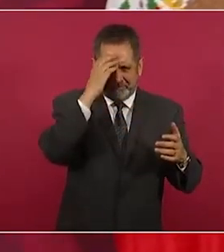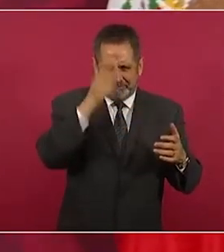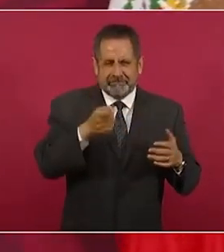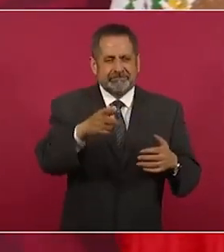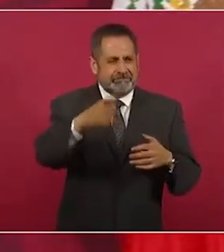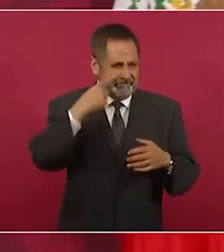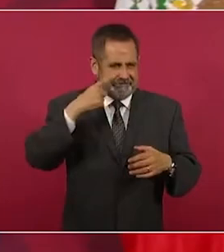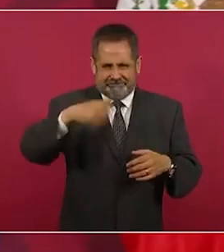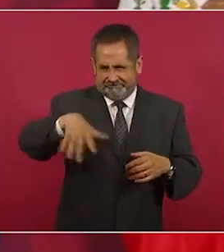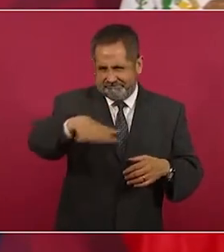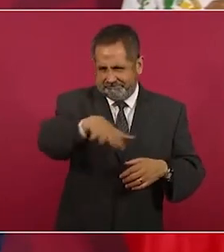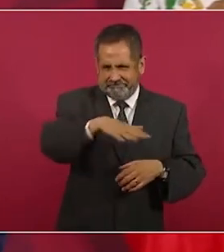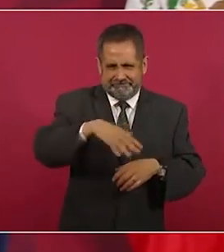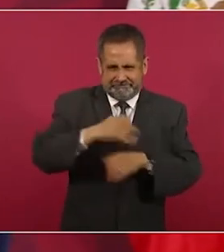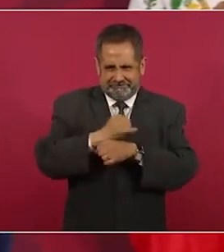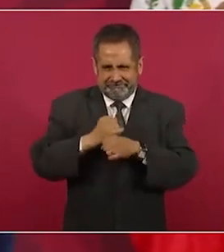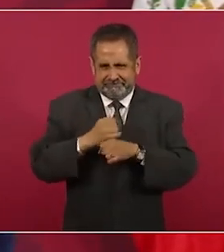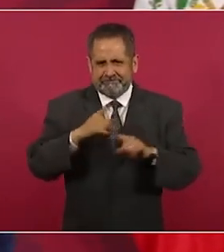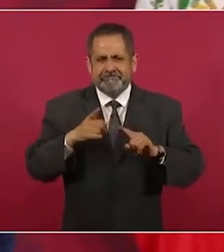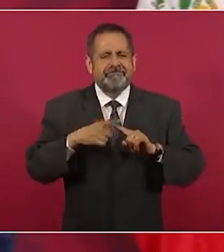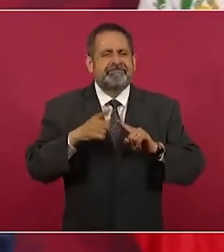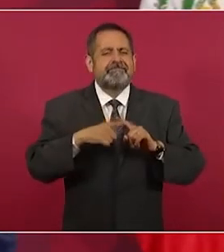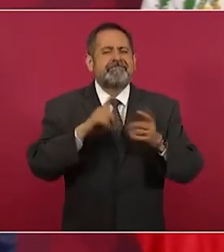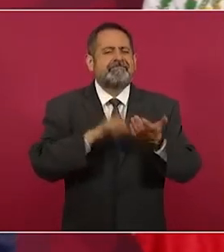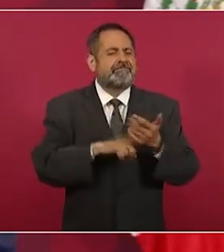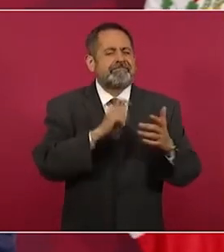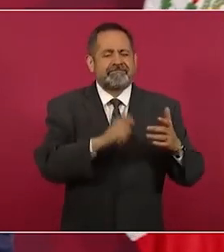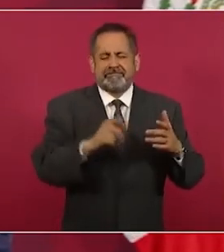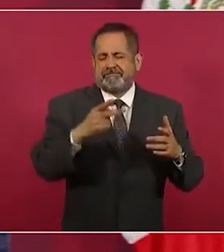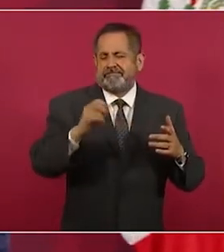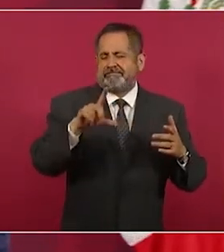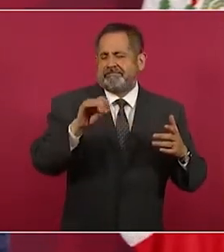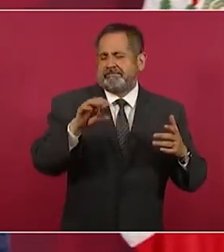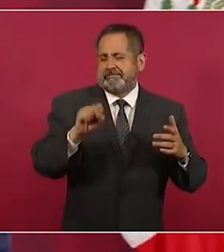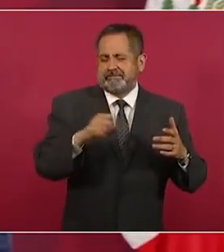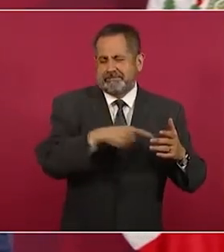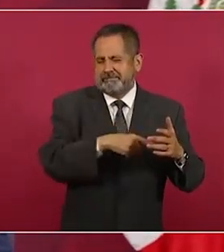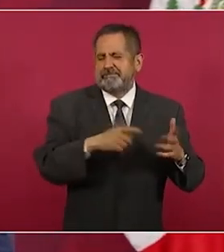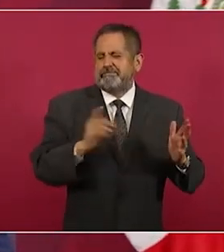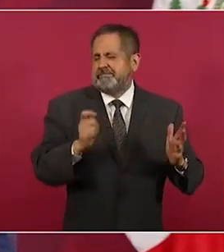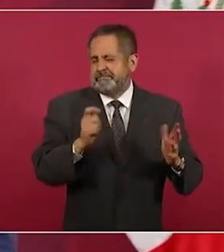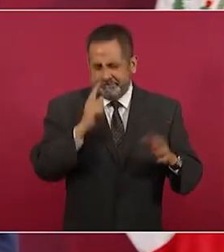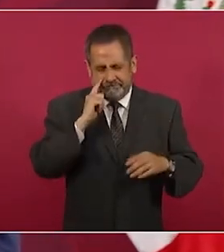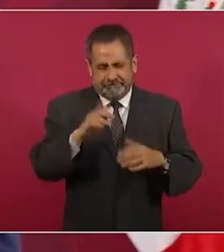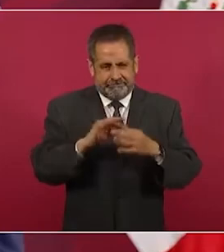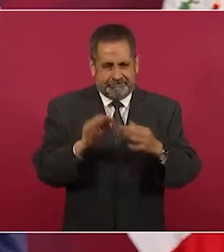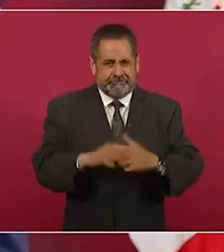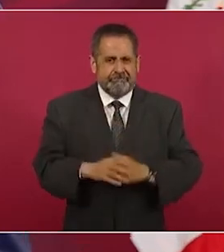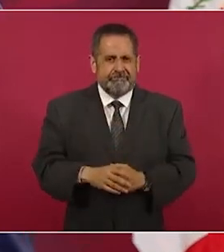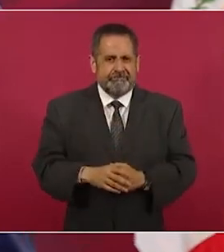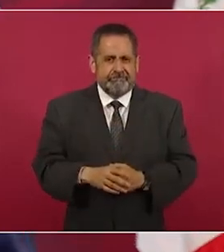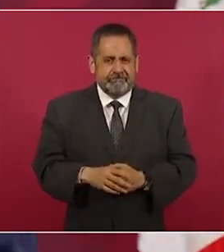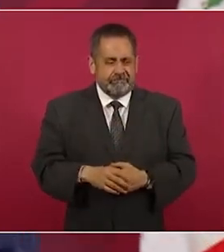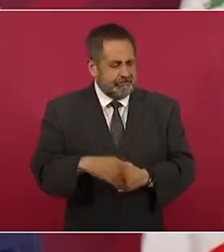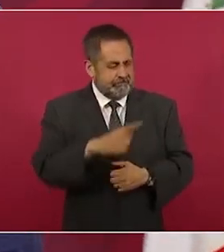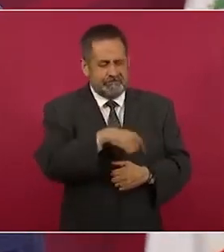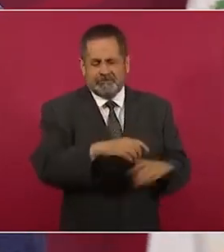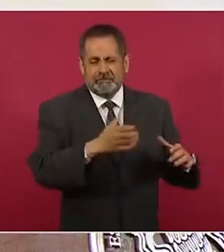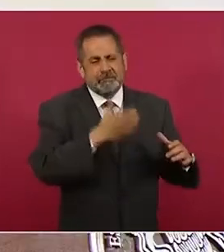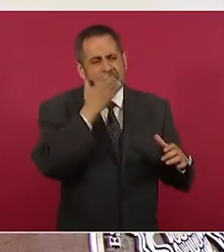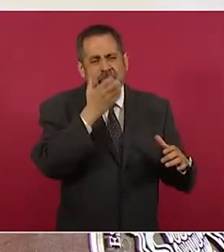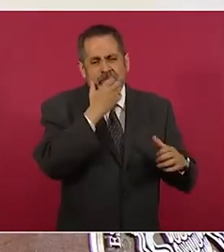dejo de tarea, conservadores también